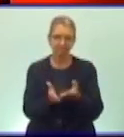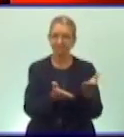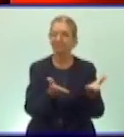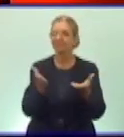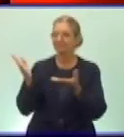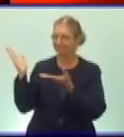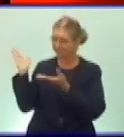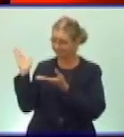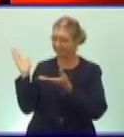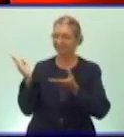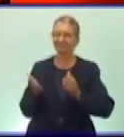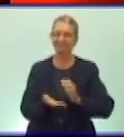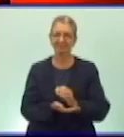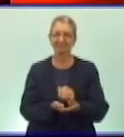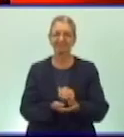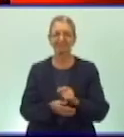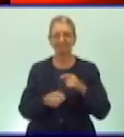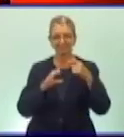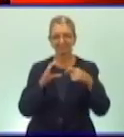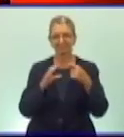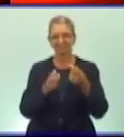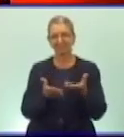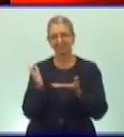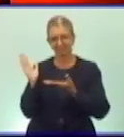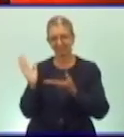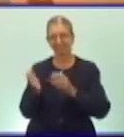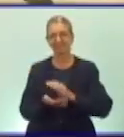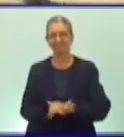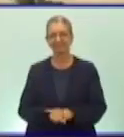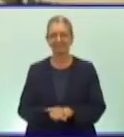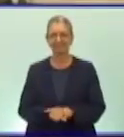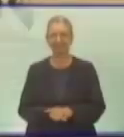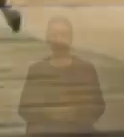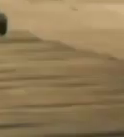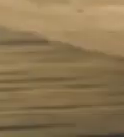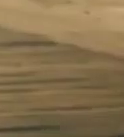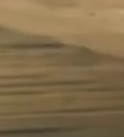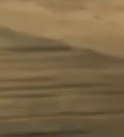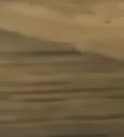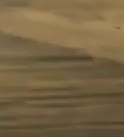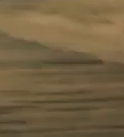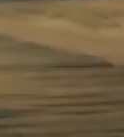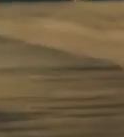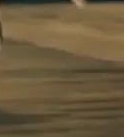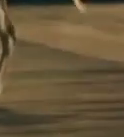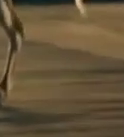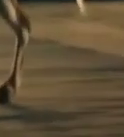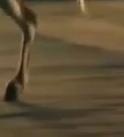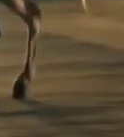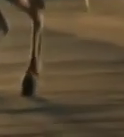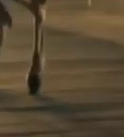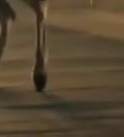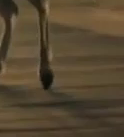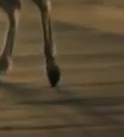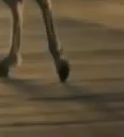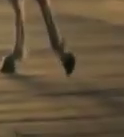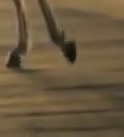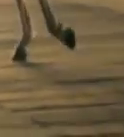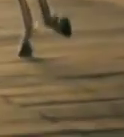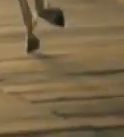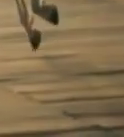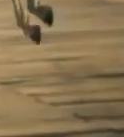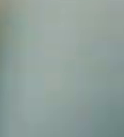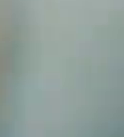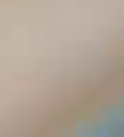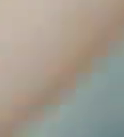con David Blanco hay un corazón que late a mil por horas que ve como las huellas del tiempo